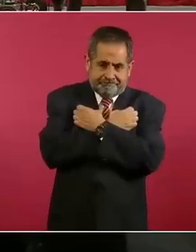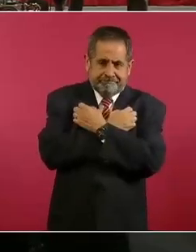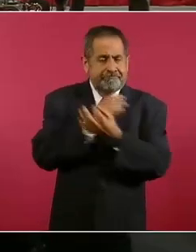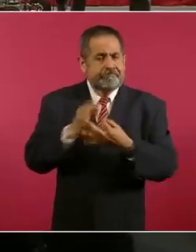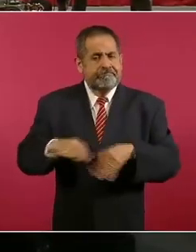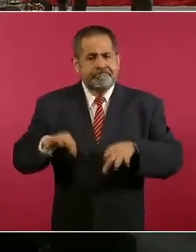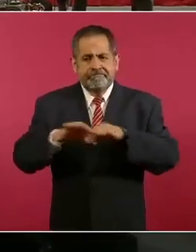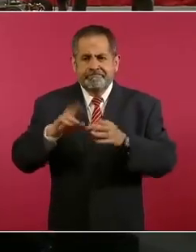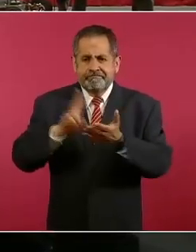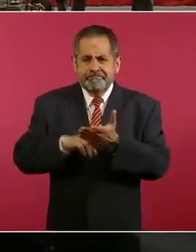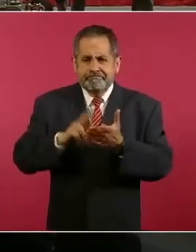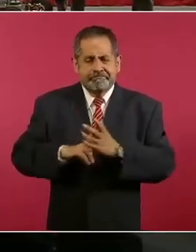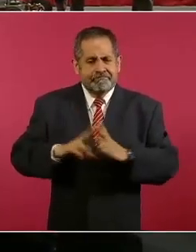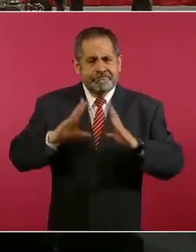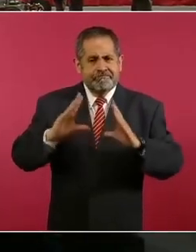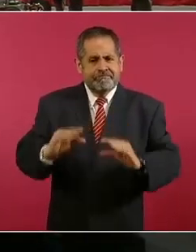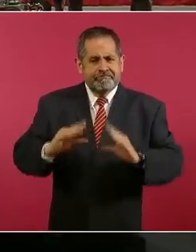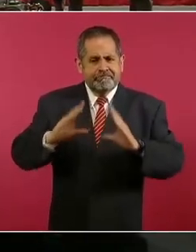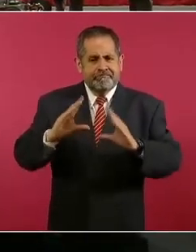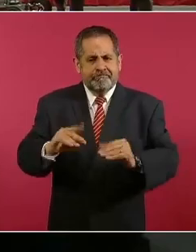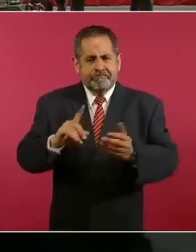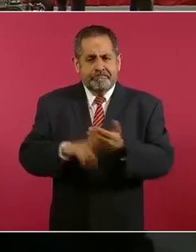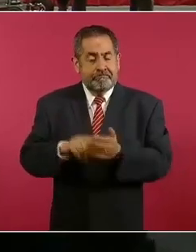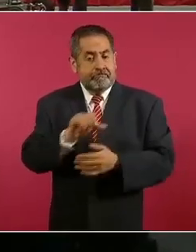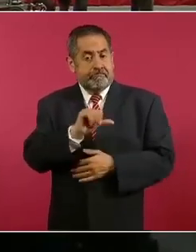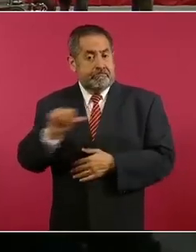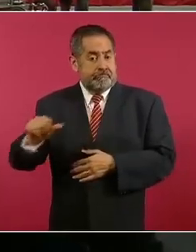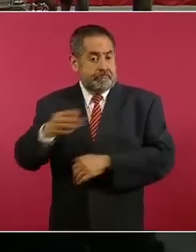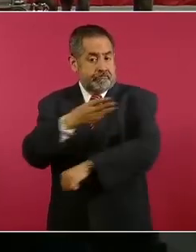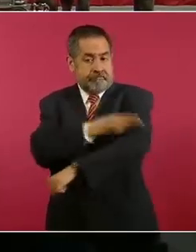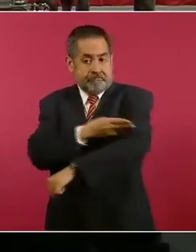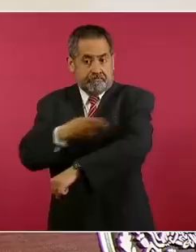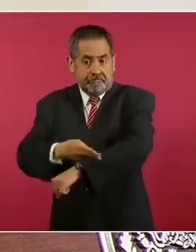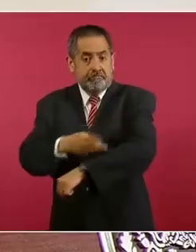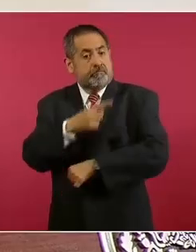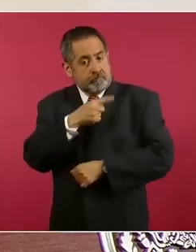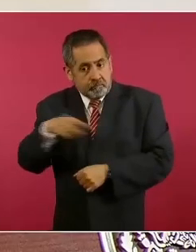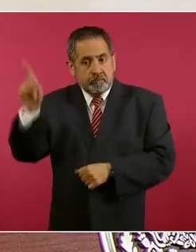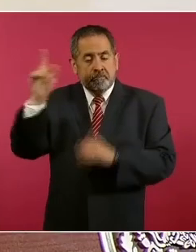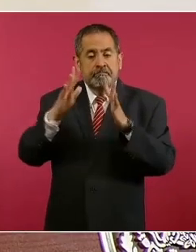Madero estuvo en Francia,